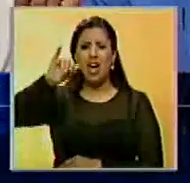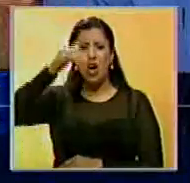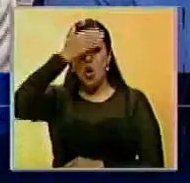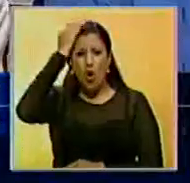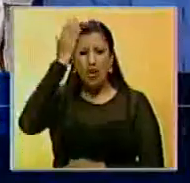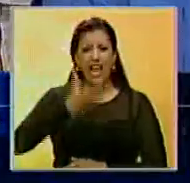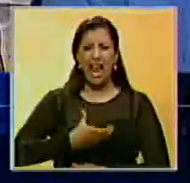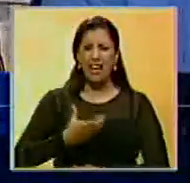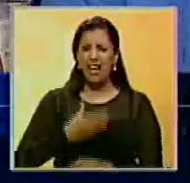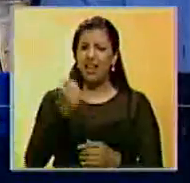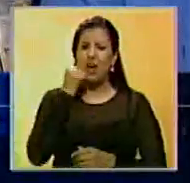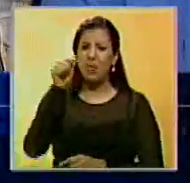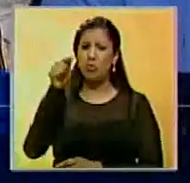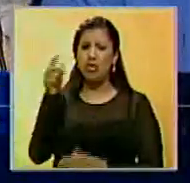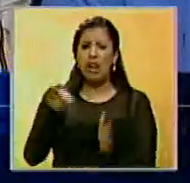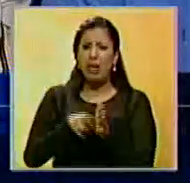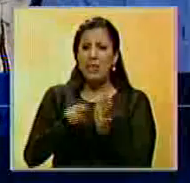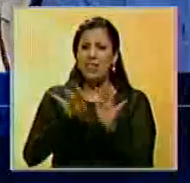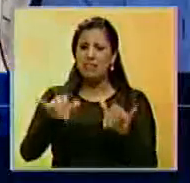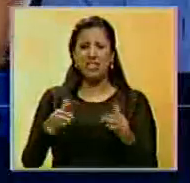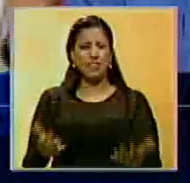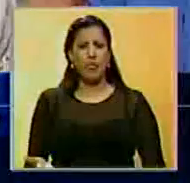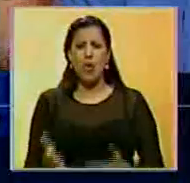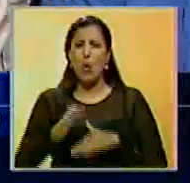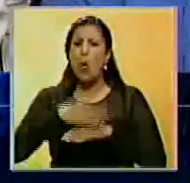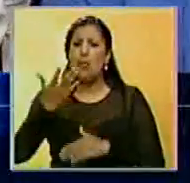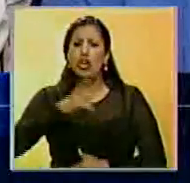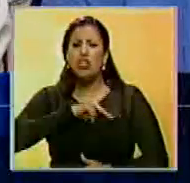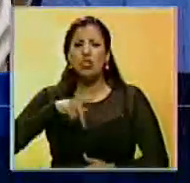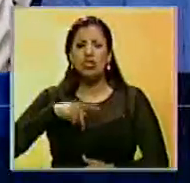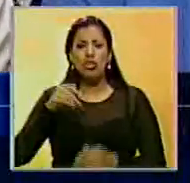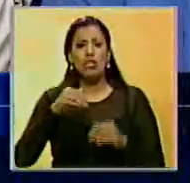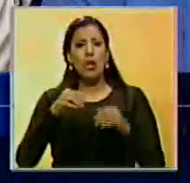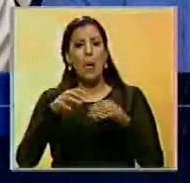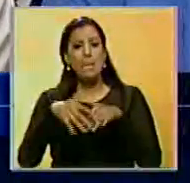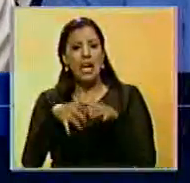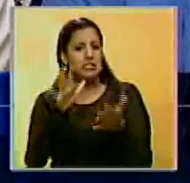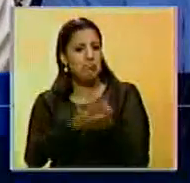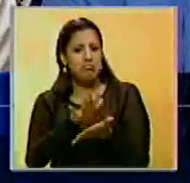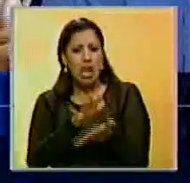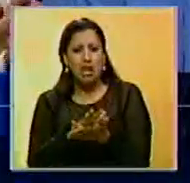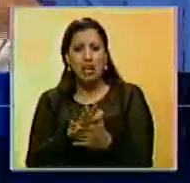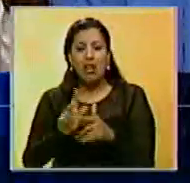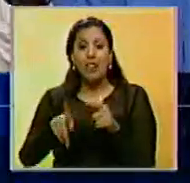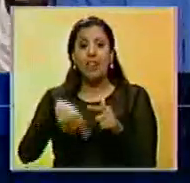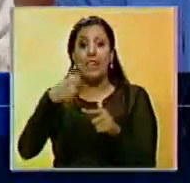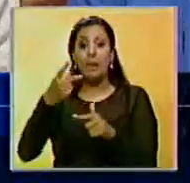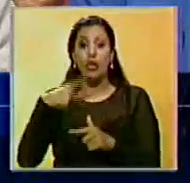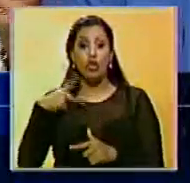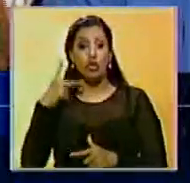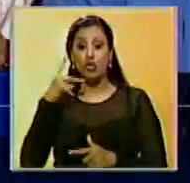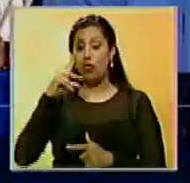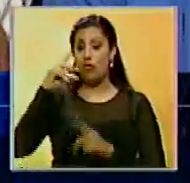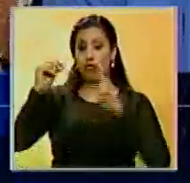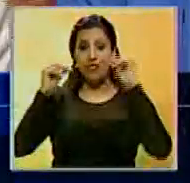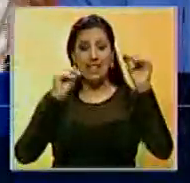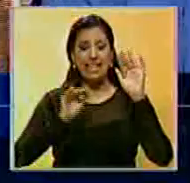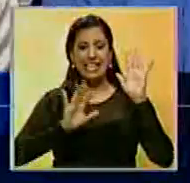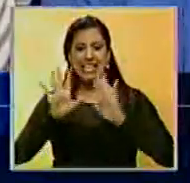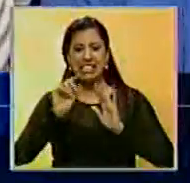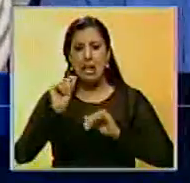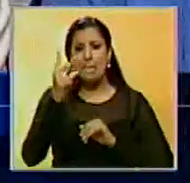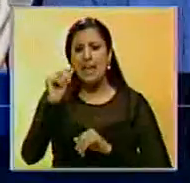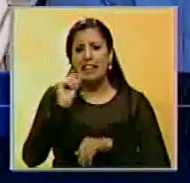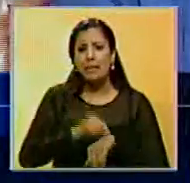considera que es parte de un libreto repetido. ¿Por qué mientras estuvimos allí no pasó nada y a lo que nosotros nos retiramos a los 15,